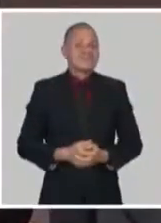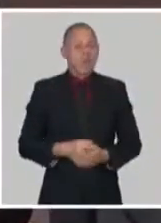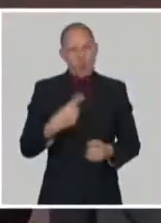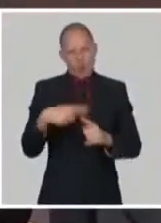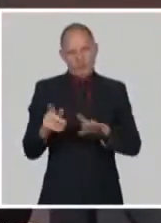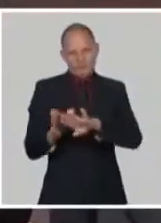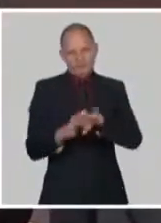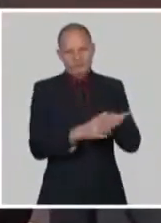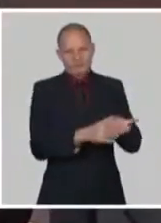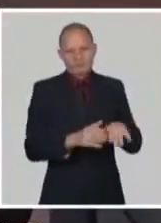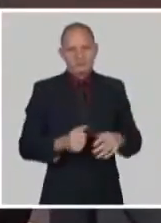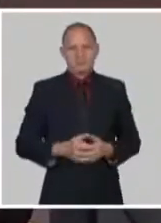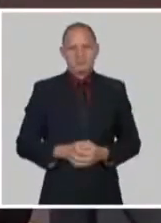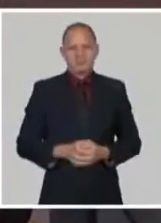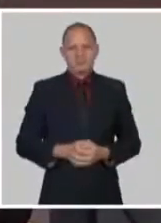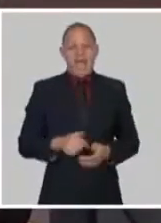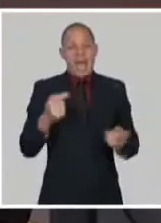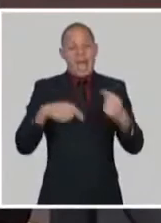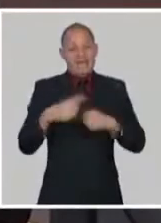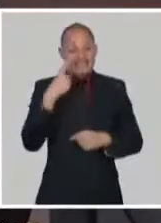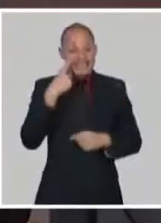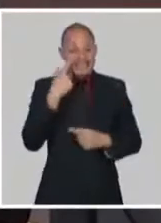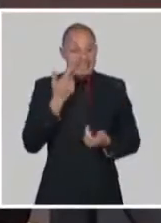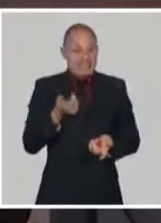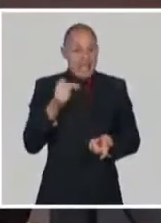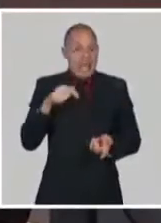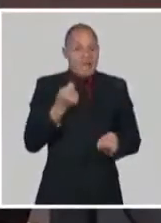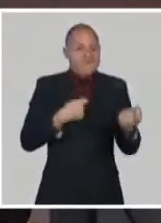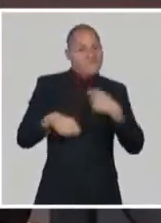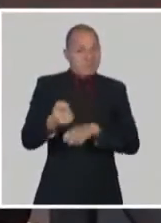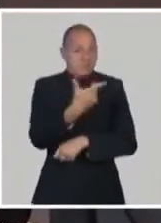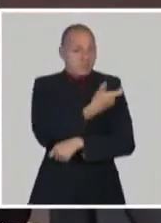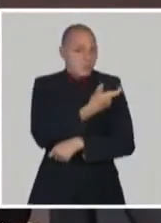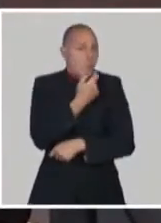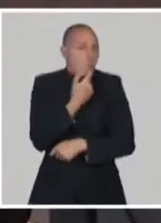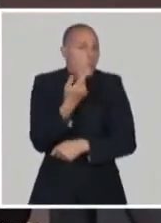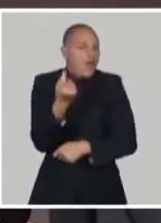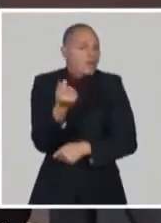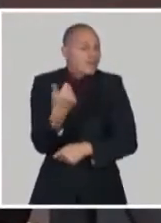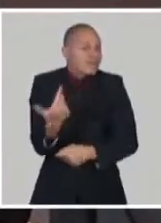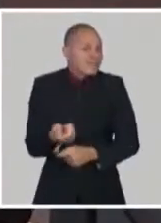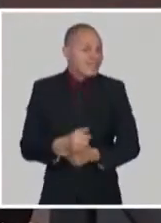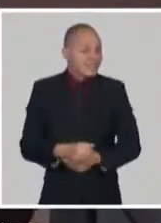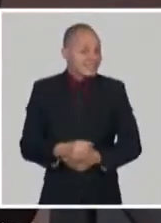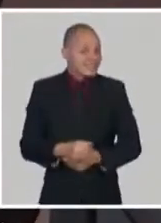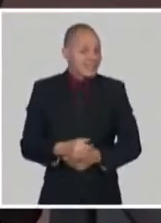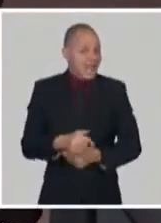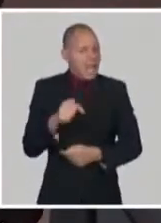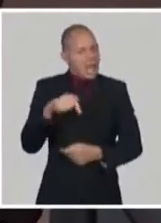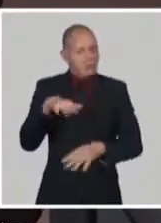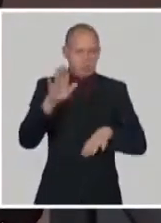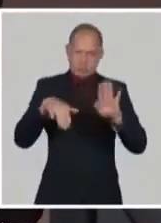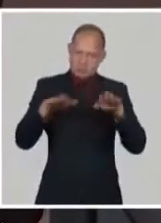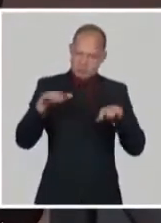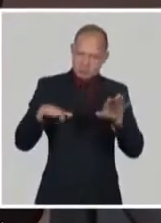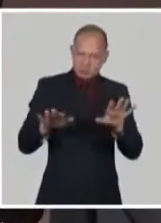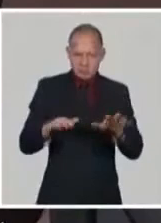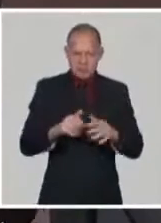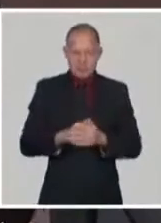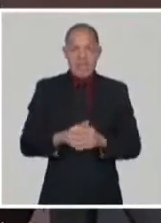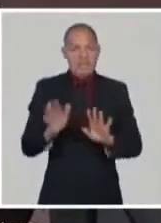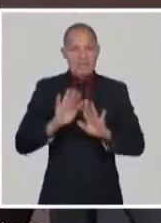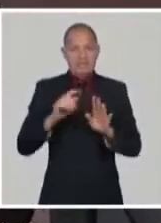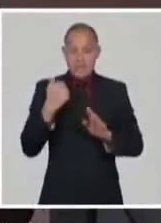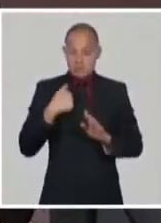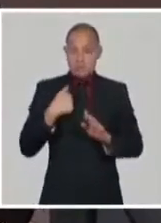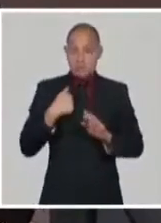también que son los precios a los cuales se están comercializando las vacunas en estos momentos. O los precios varían, por lo menos en los datos